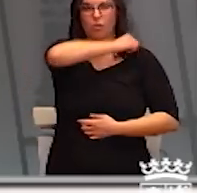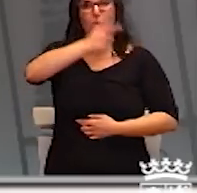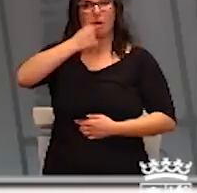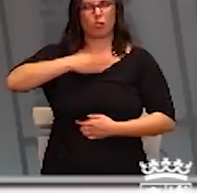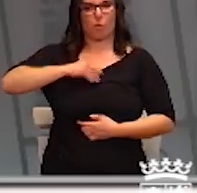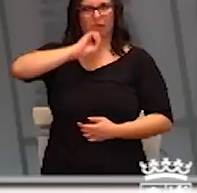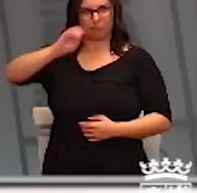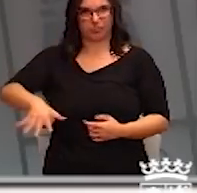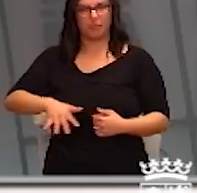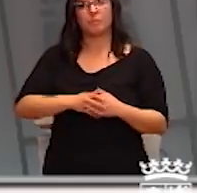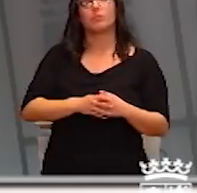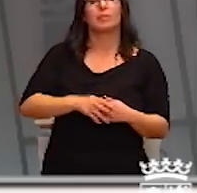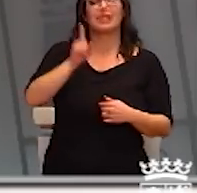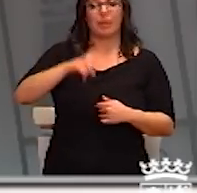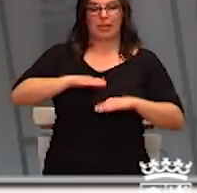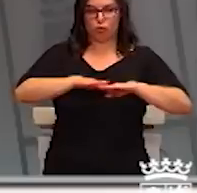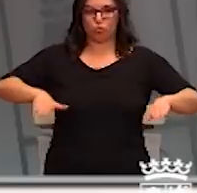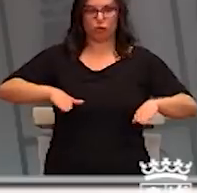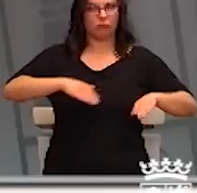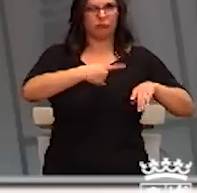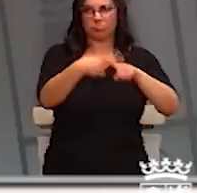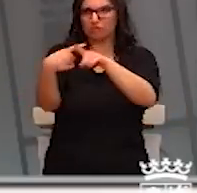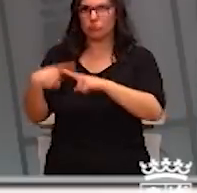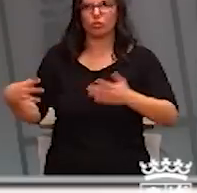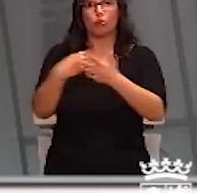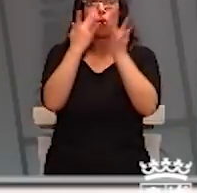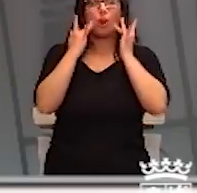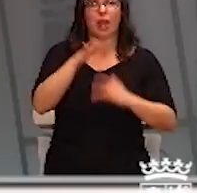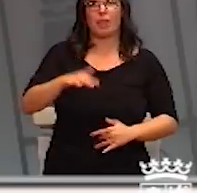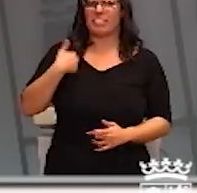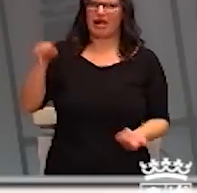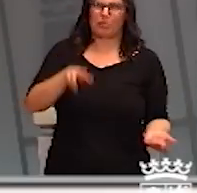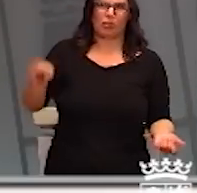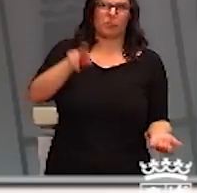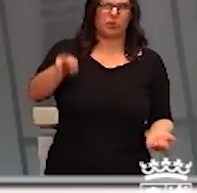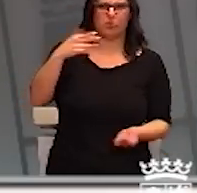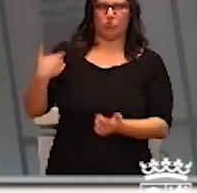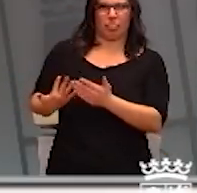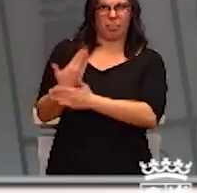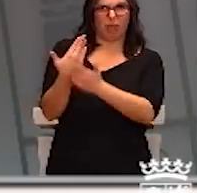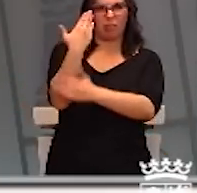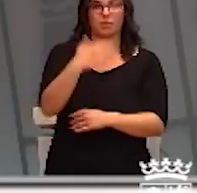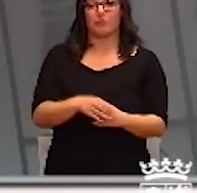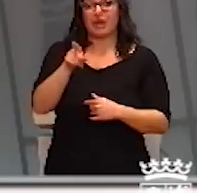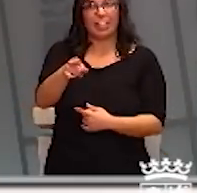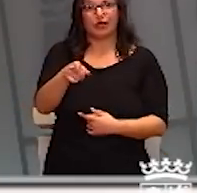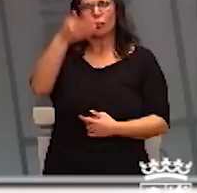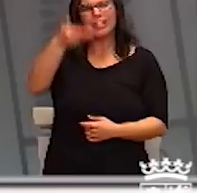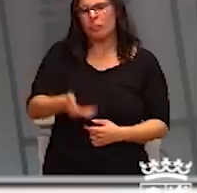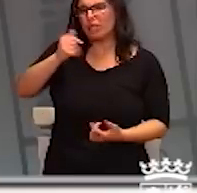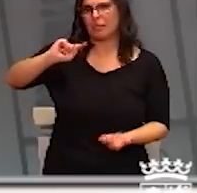y la limpieza de las superficies, todas estas medidas que hemos reiterado a lo largo de estos días. Sigue siendo lo más